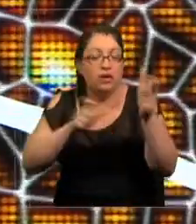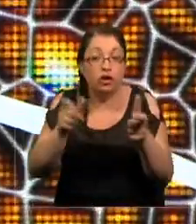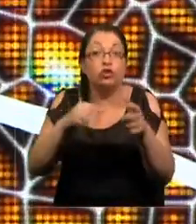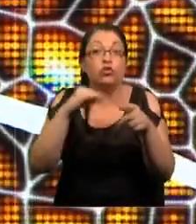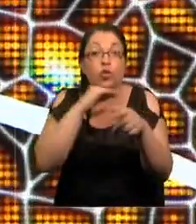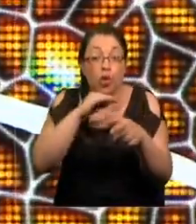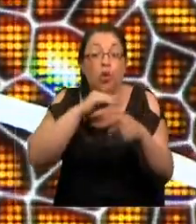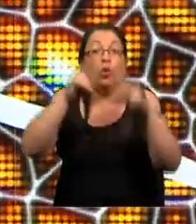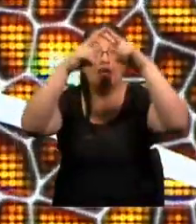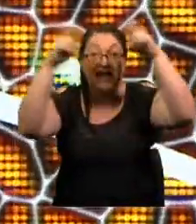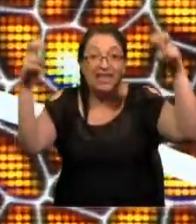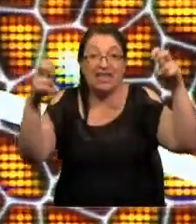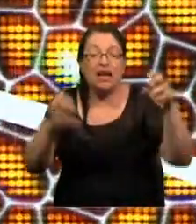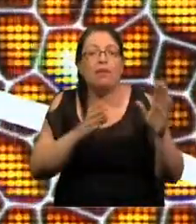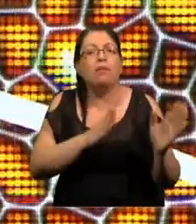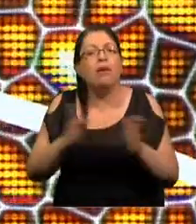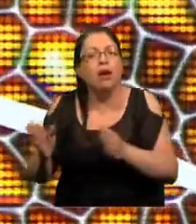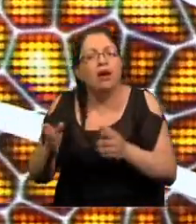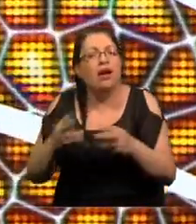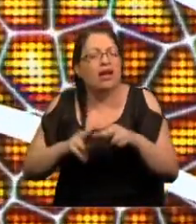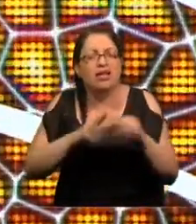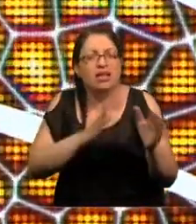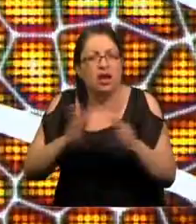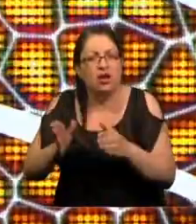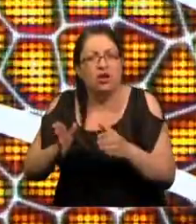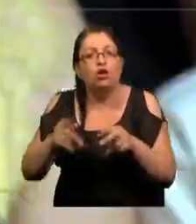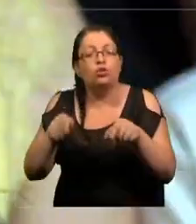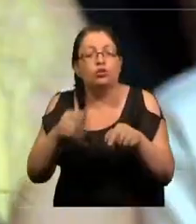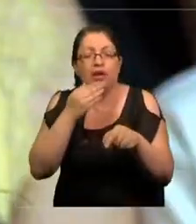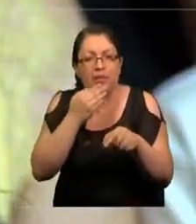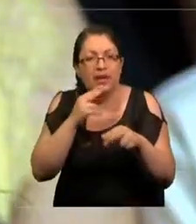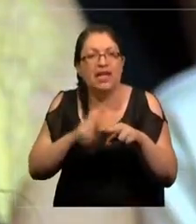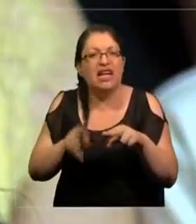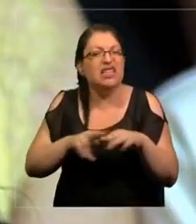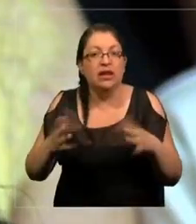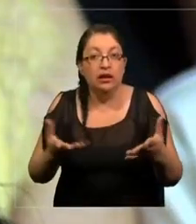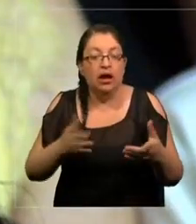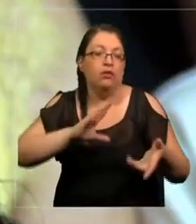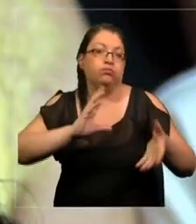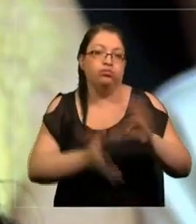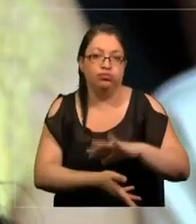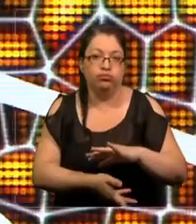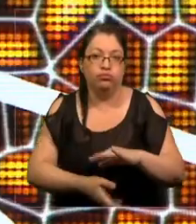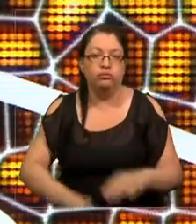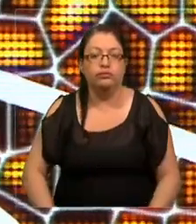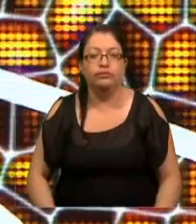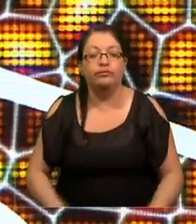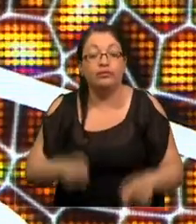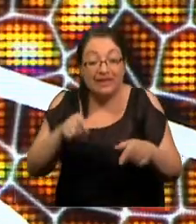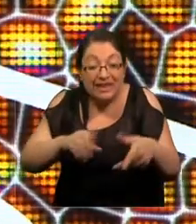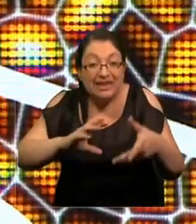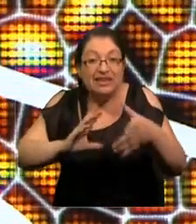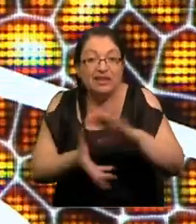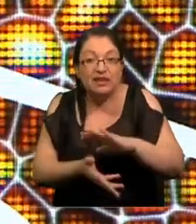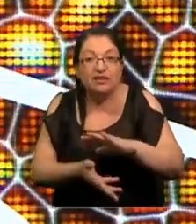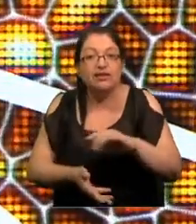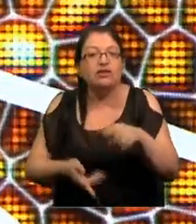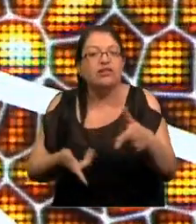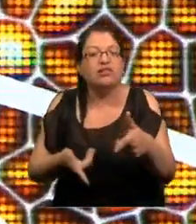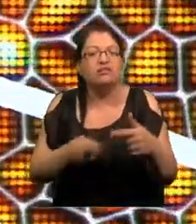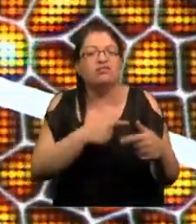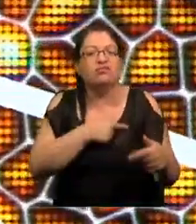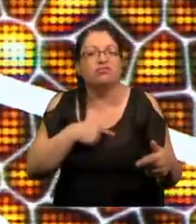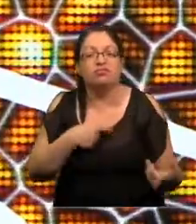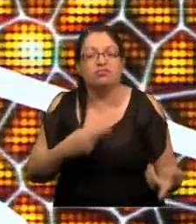usas energía para crear orden, necesariamente creas desorden. Ese desorden se